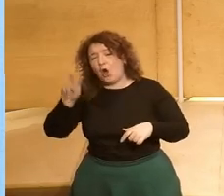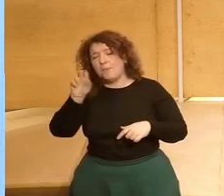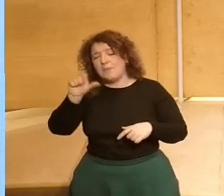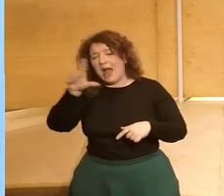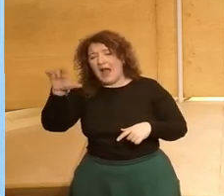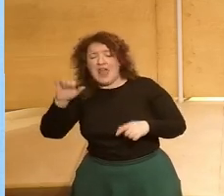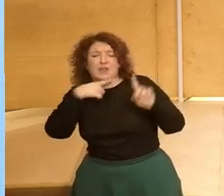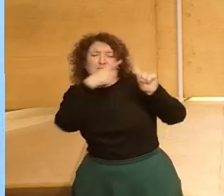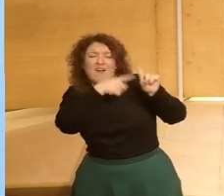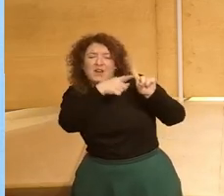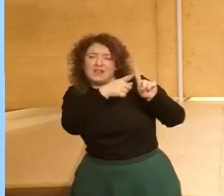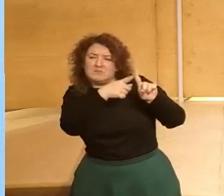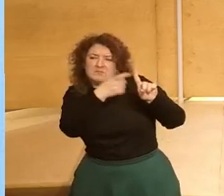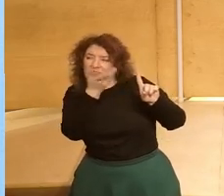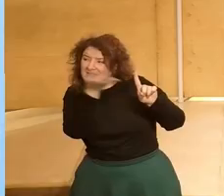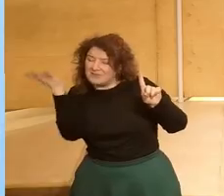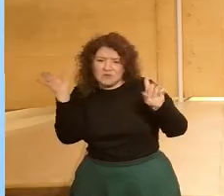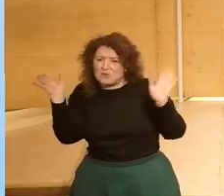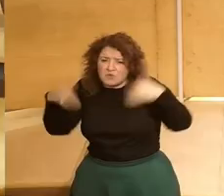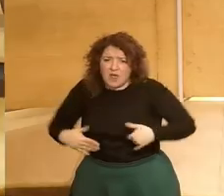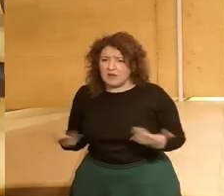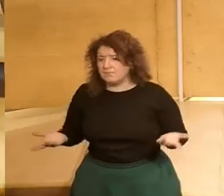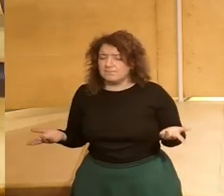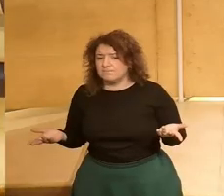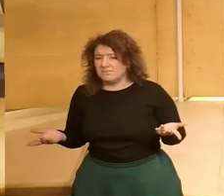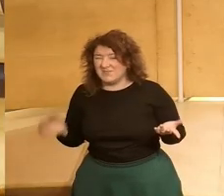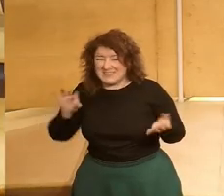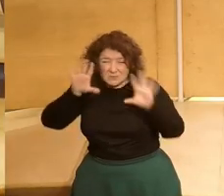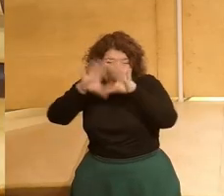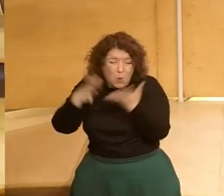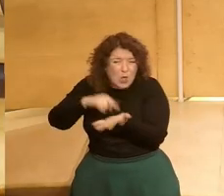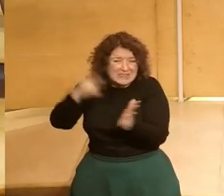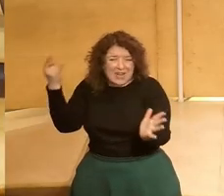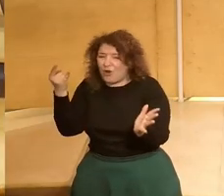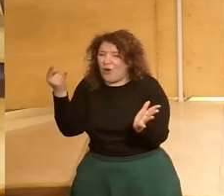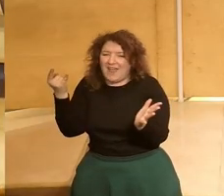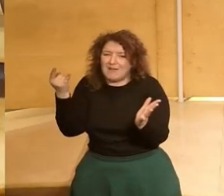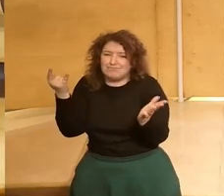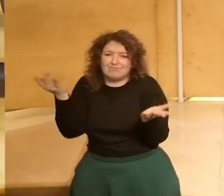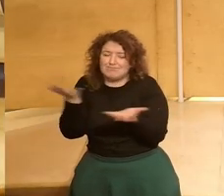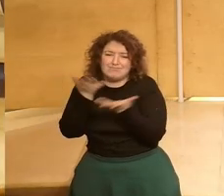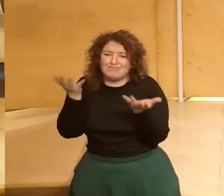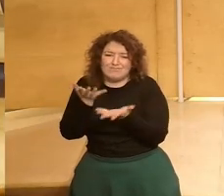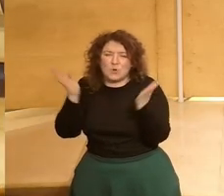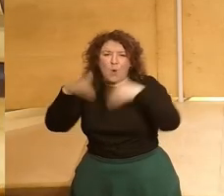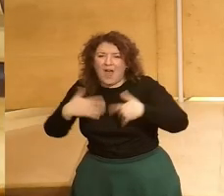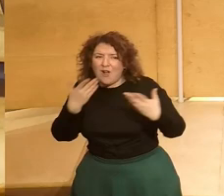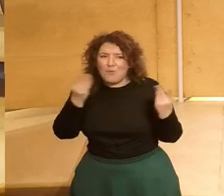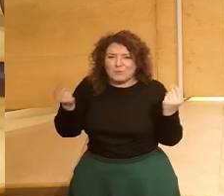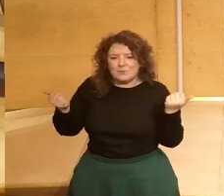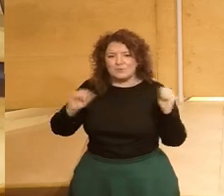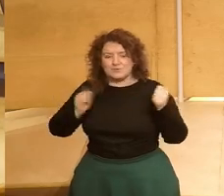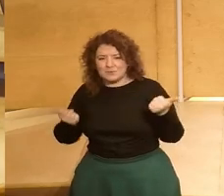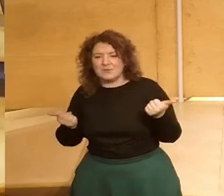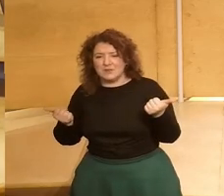tanta diversidad y no había digamos dentro al menos del mundo tecnológico quizá pues este digamos movimiento